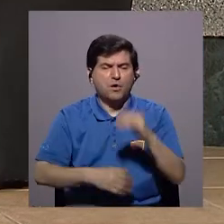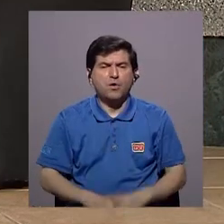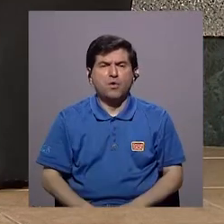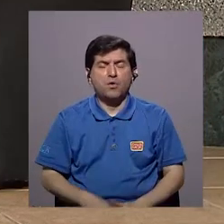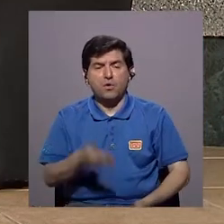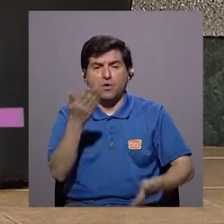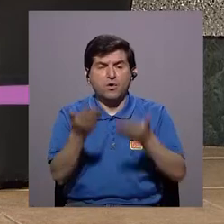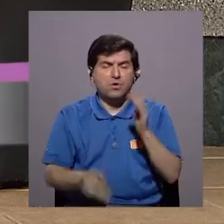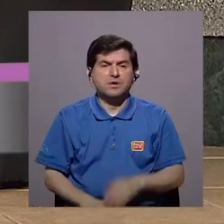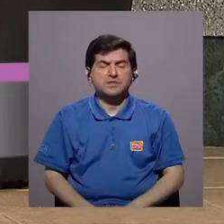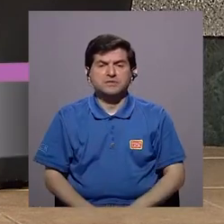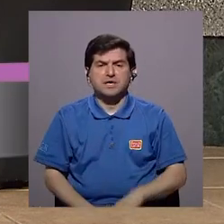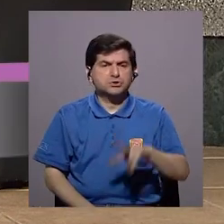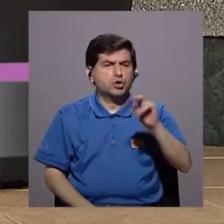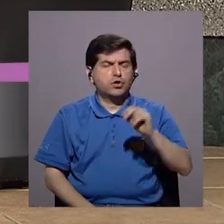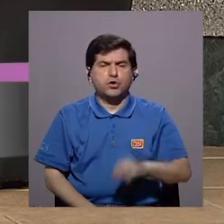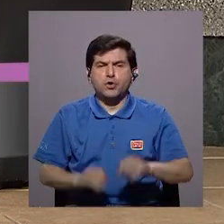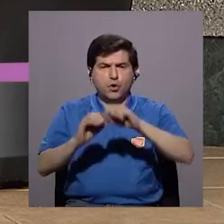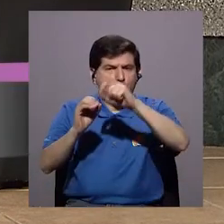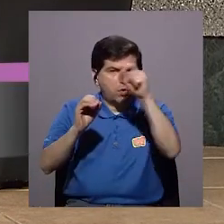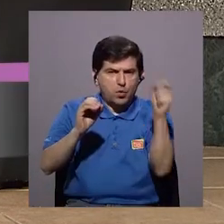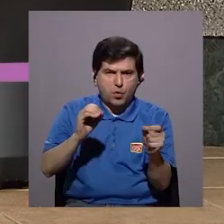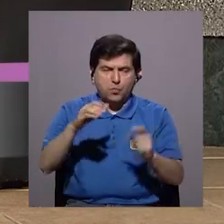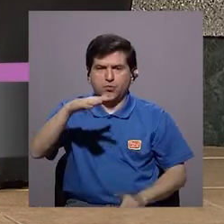o problemas de sangrado o anubulación.